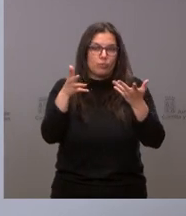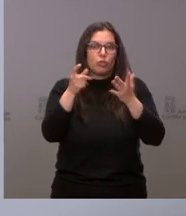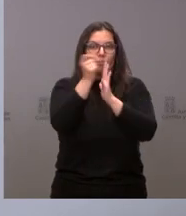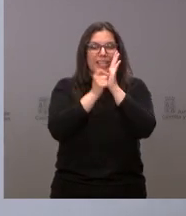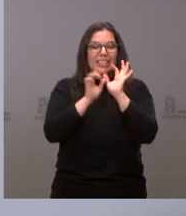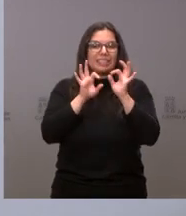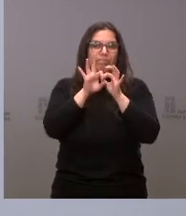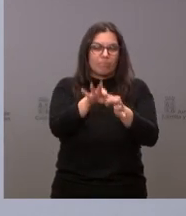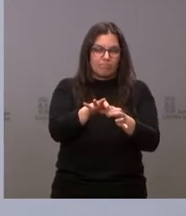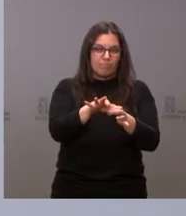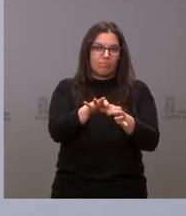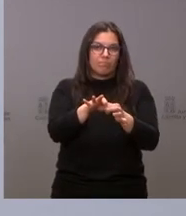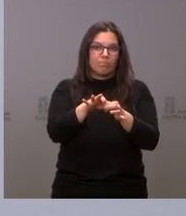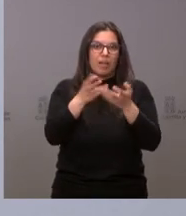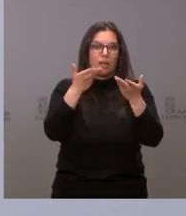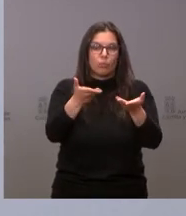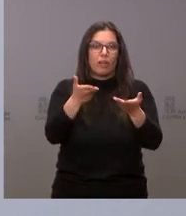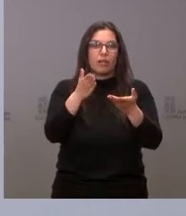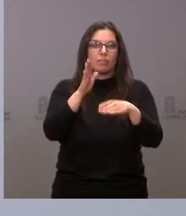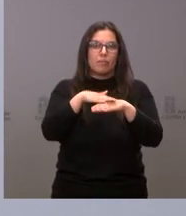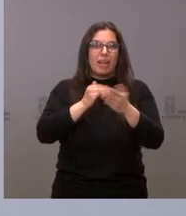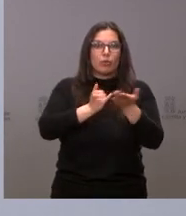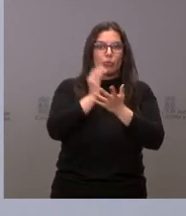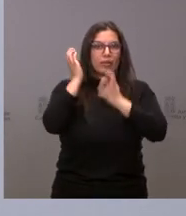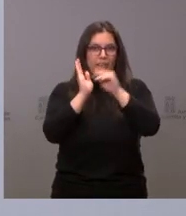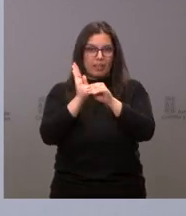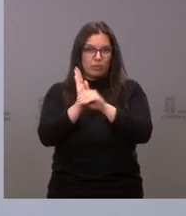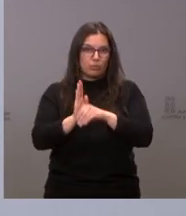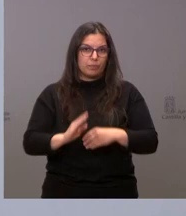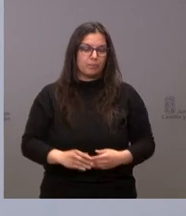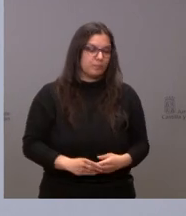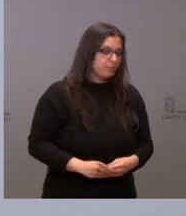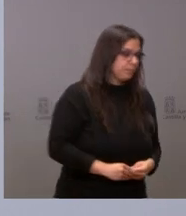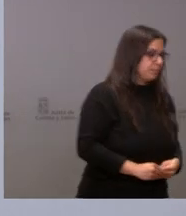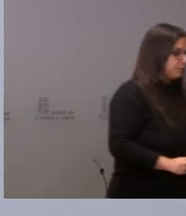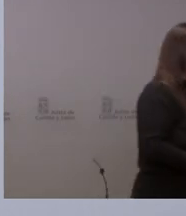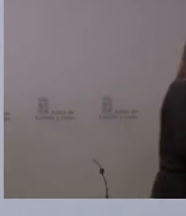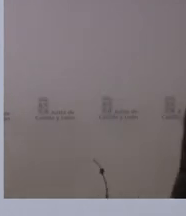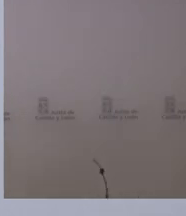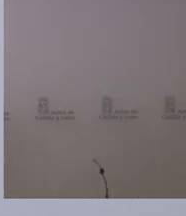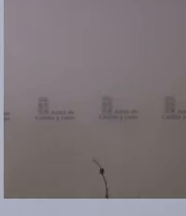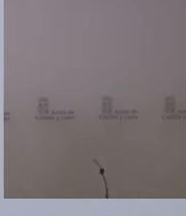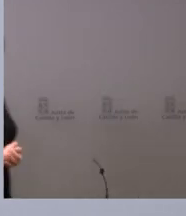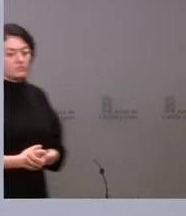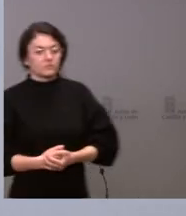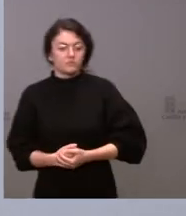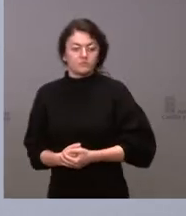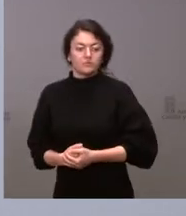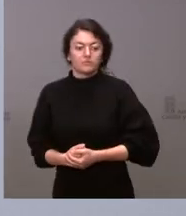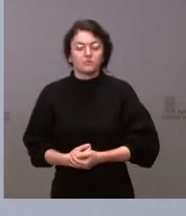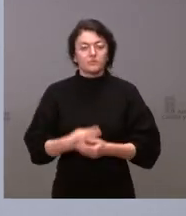ayudas vinculadas a los agricultores y ganaderos. ¿Creo que le he contestado todo?